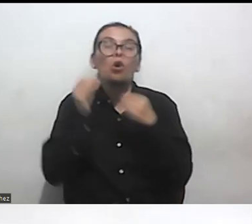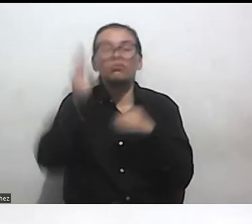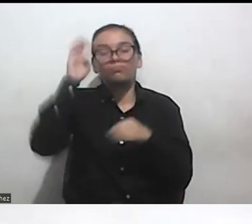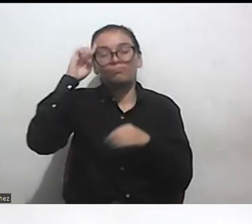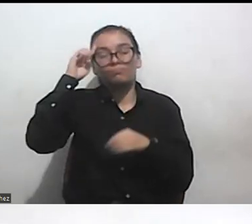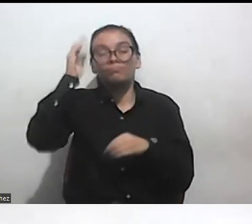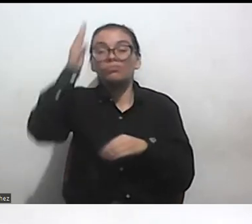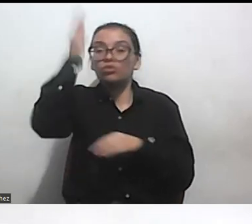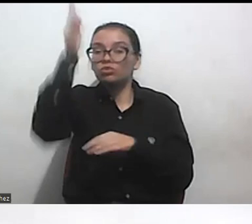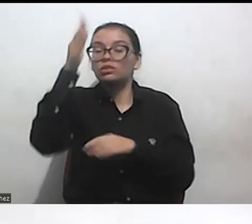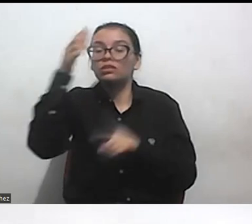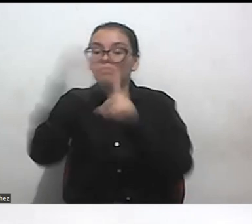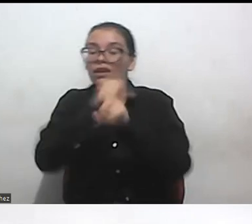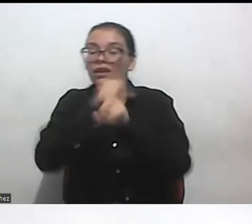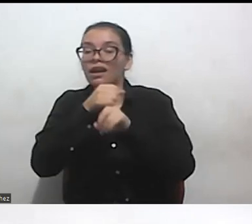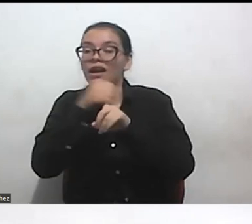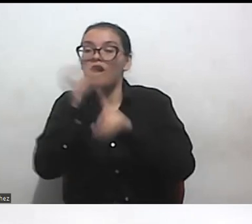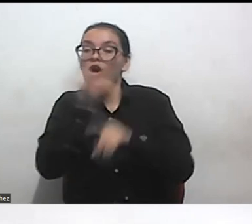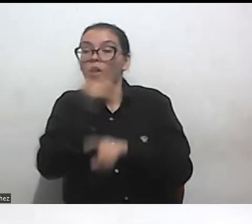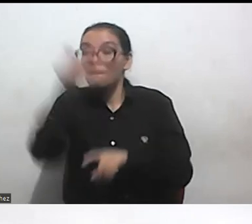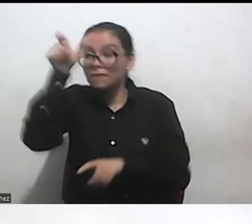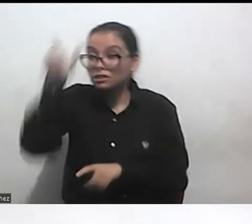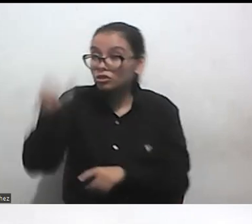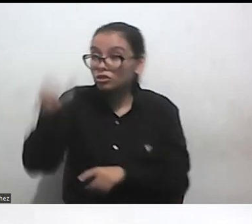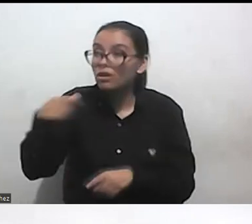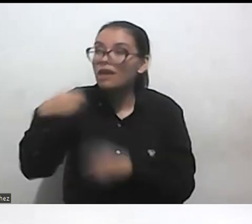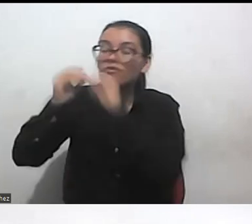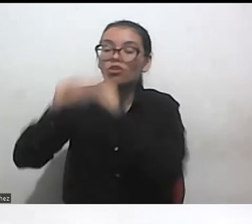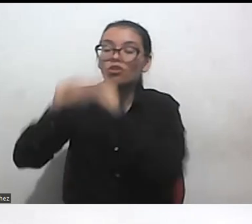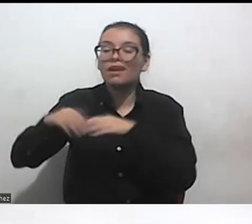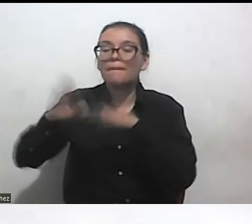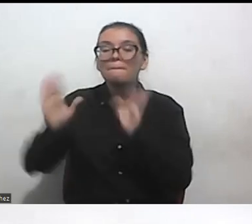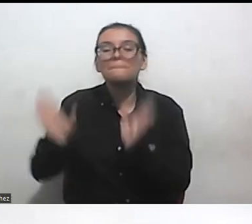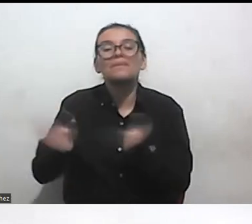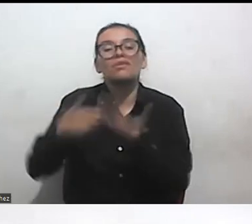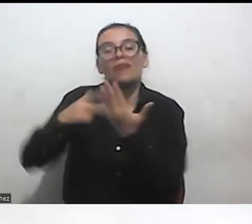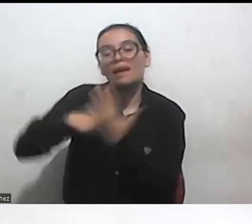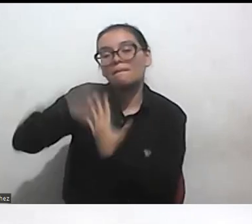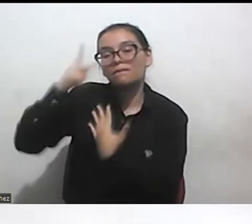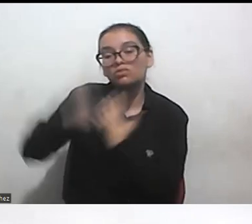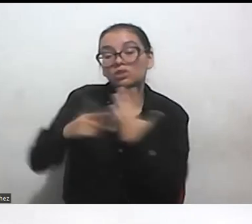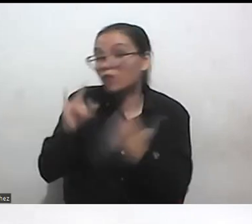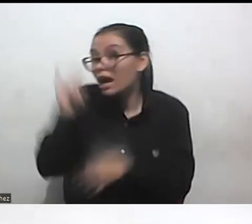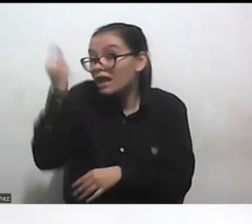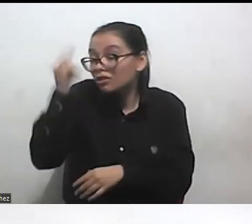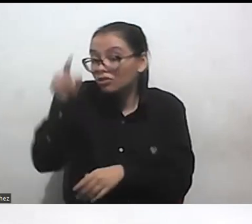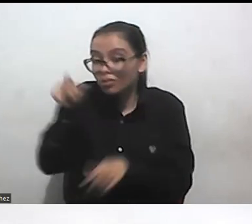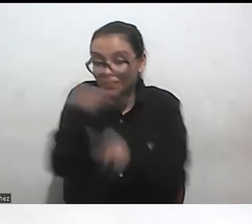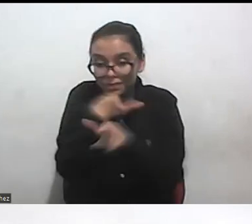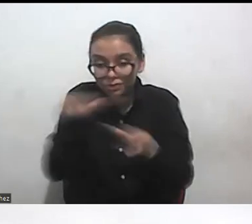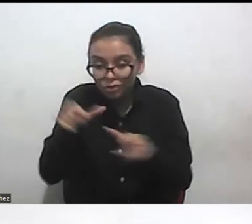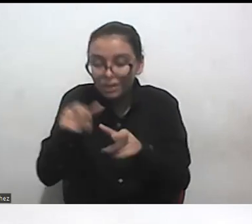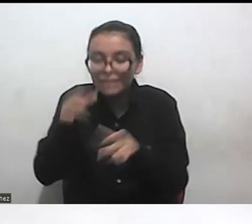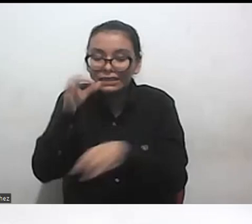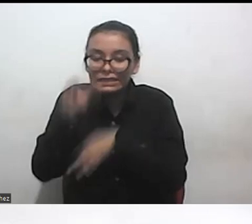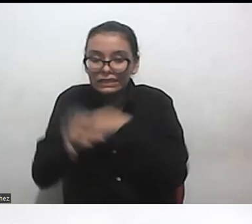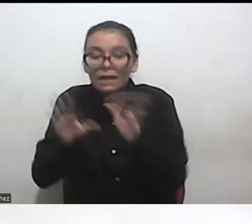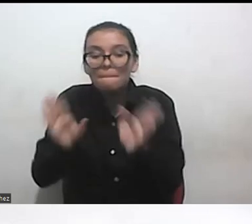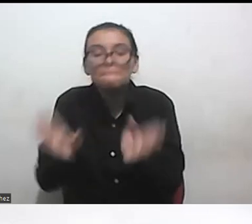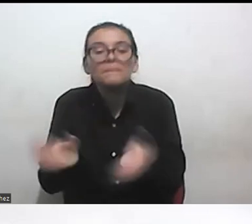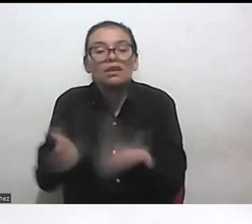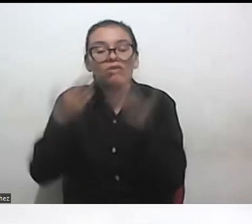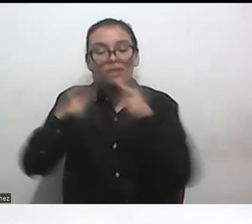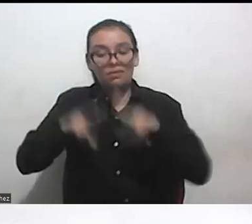que a través de proyectos puedan mejorar la calidad de vida de esas personas yo he podido dentro de lo poco que he podido